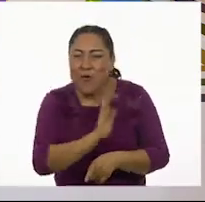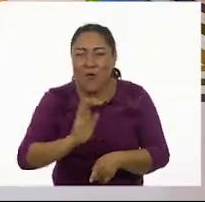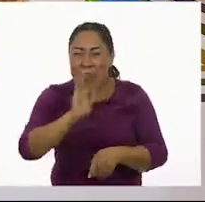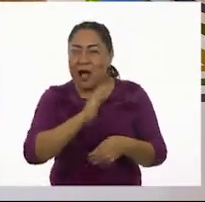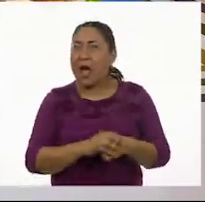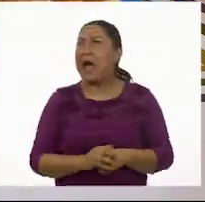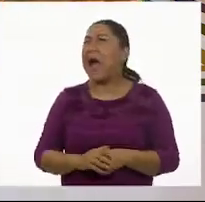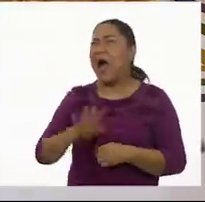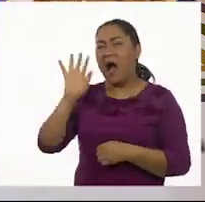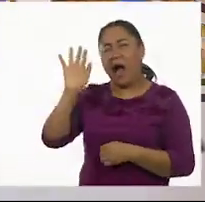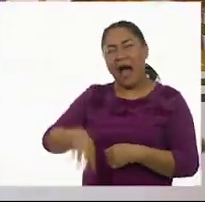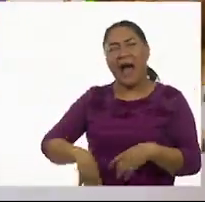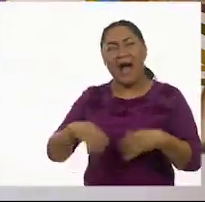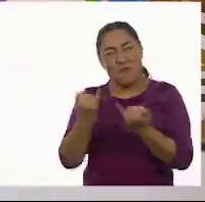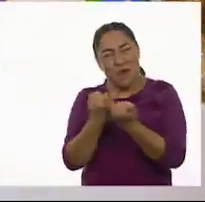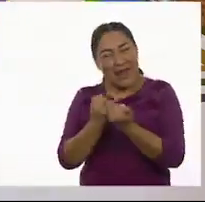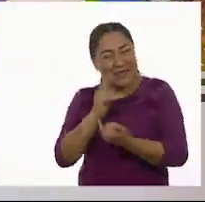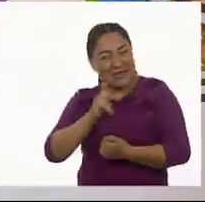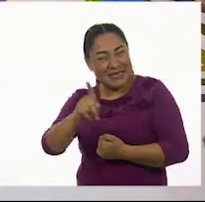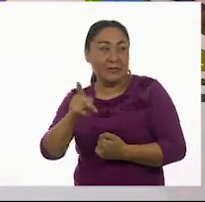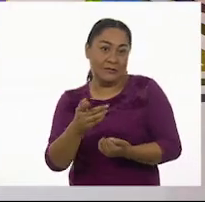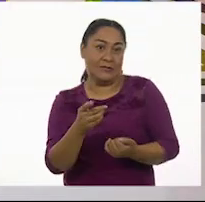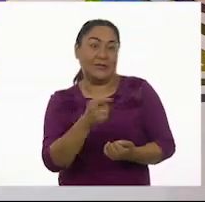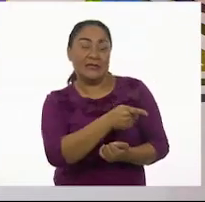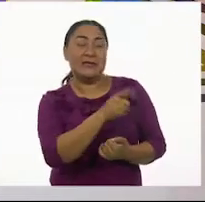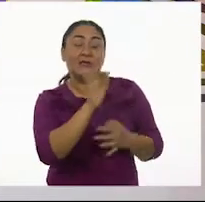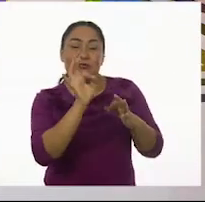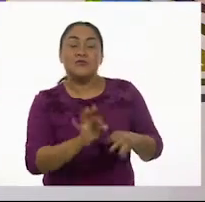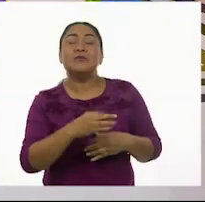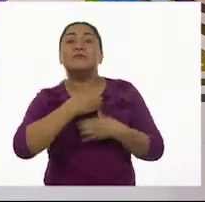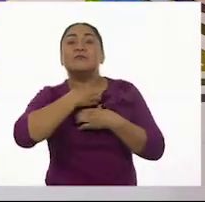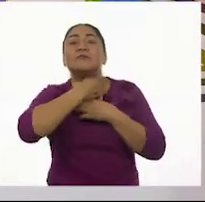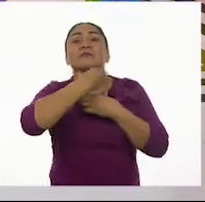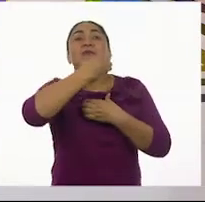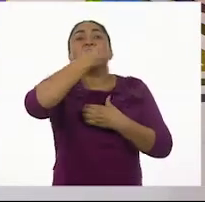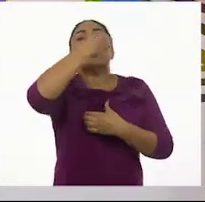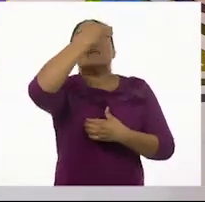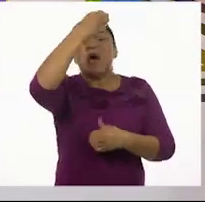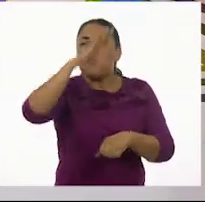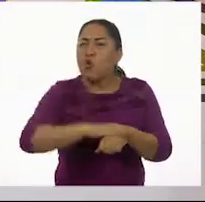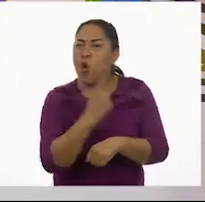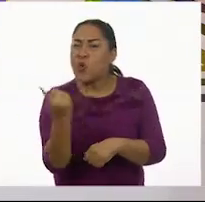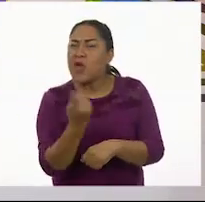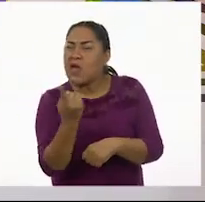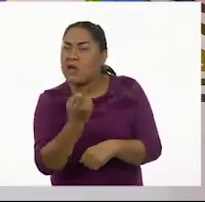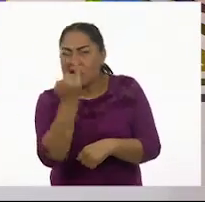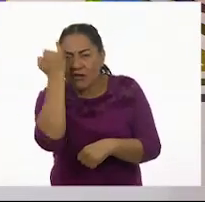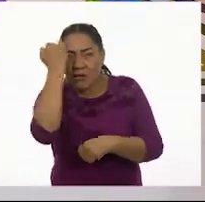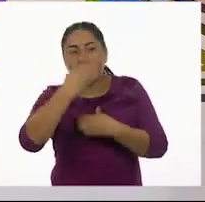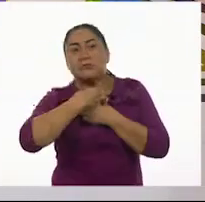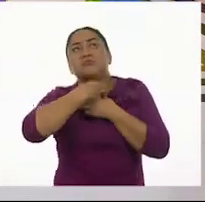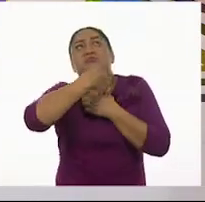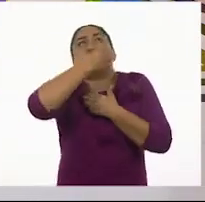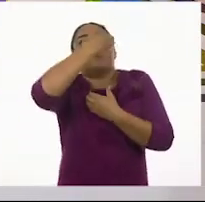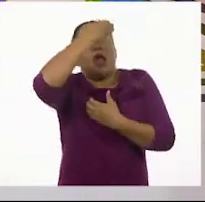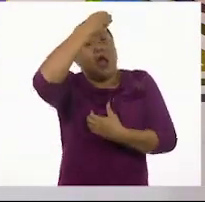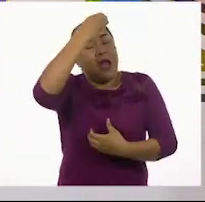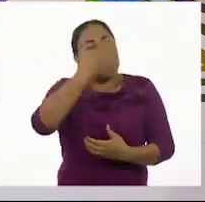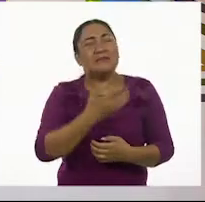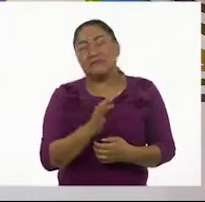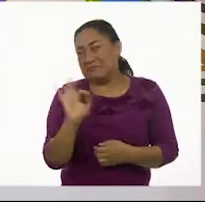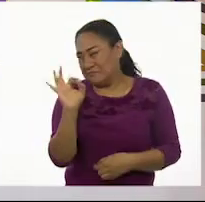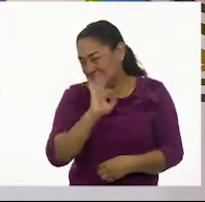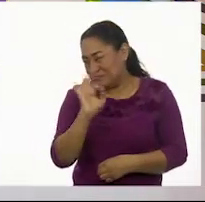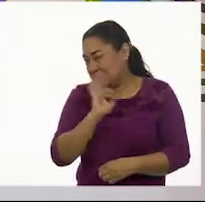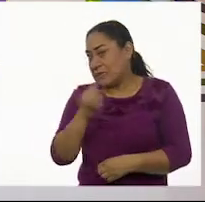Pero alargado, o se estiró como el cuello de la jirafa. ¿Qué habrá visto? ¿Por qué se habrá estirado a ver tan alto? Ay, pues porque seguramente quería